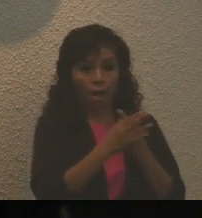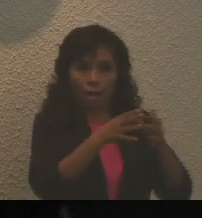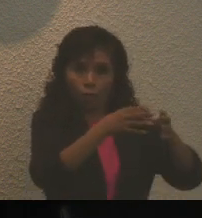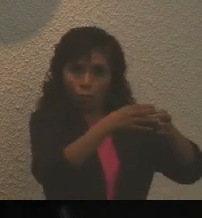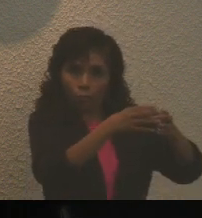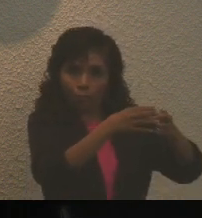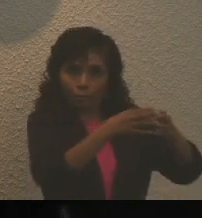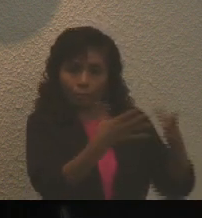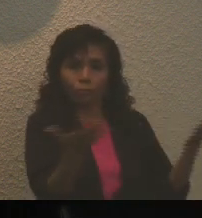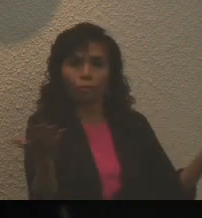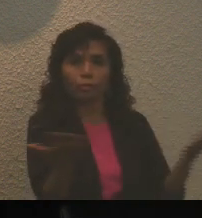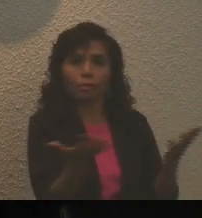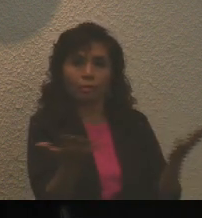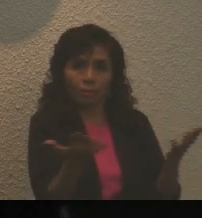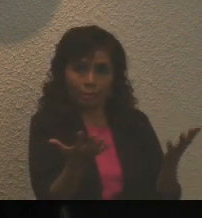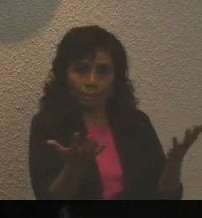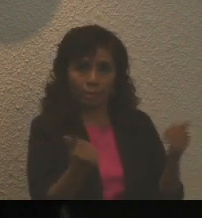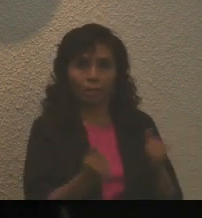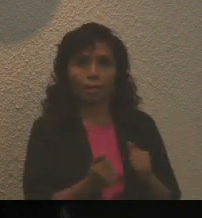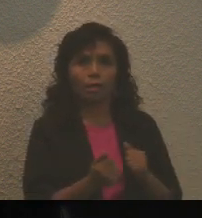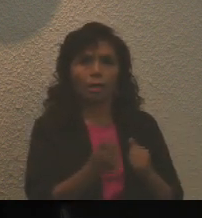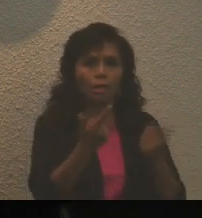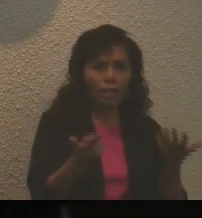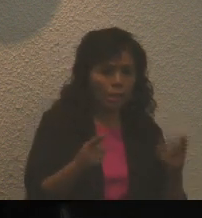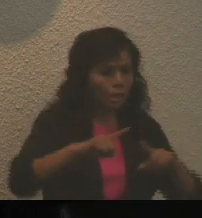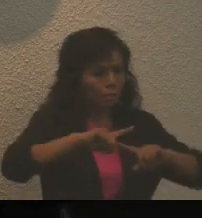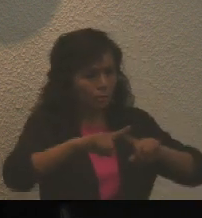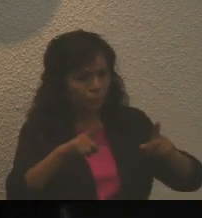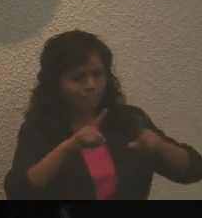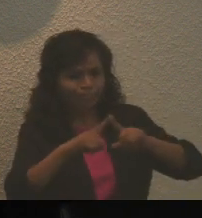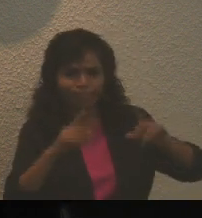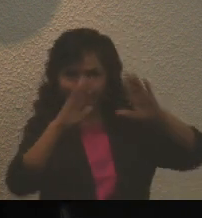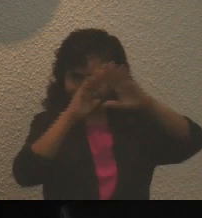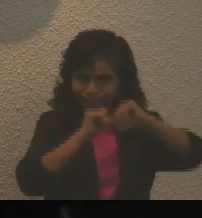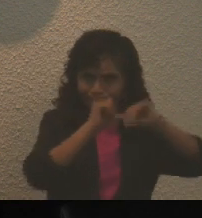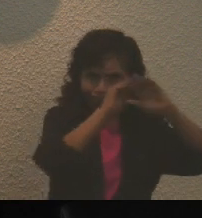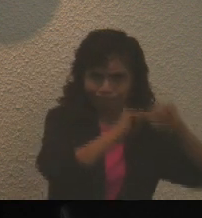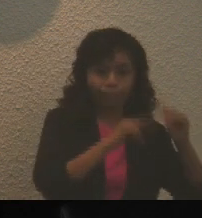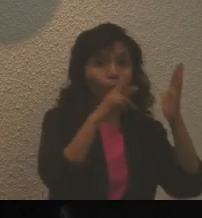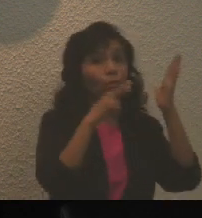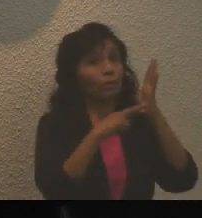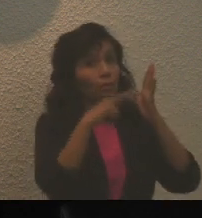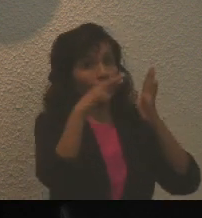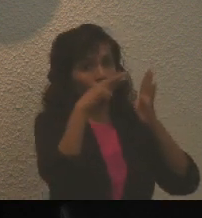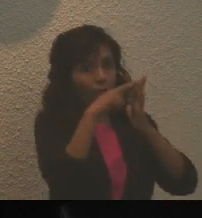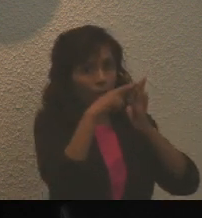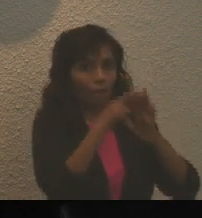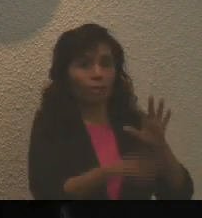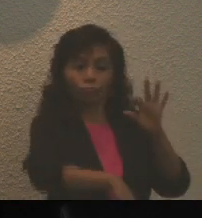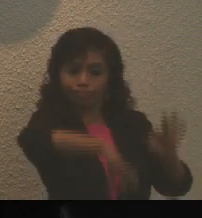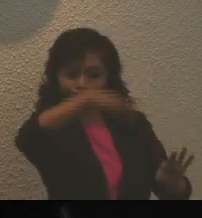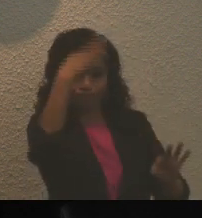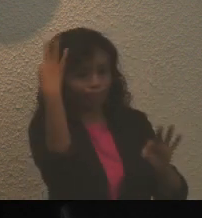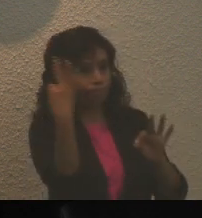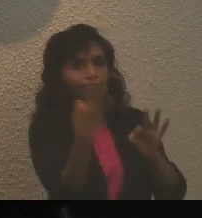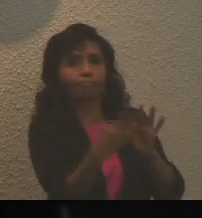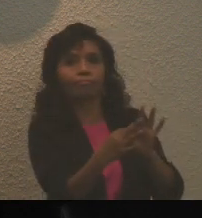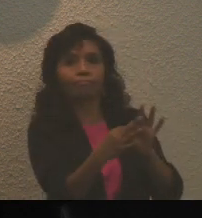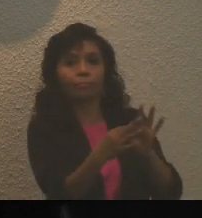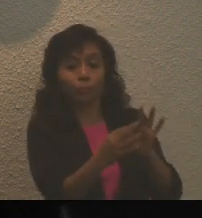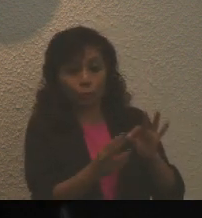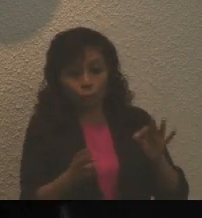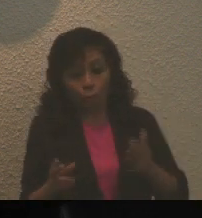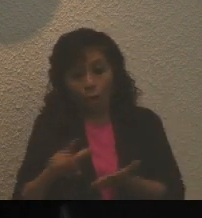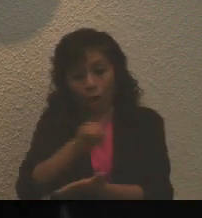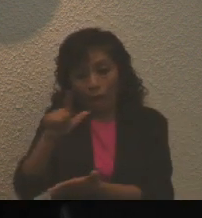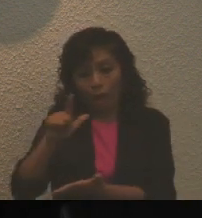deberá llevar a cabo las adecuaciones al reglamento, de conformidad con lo establecido en el presente